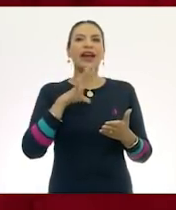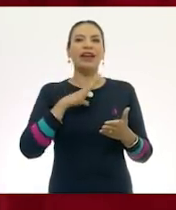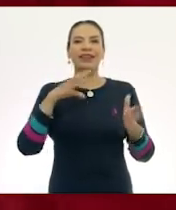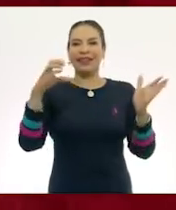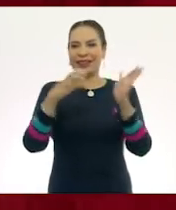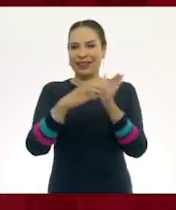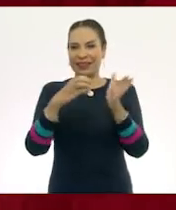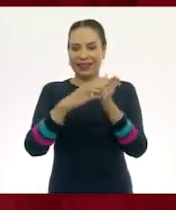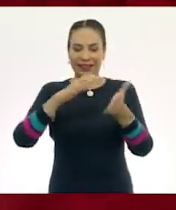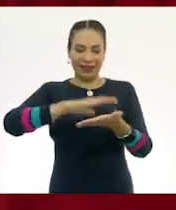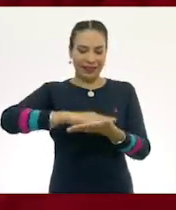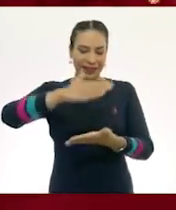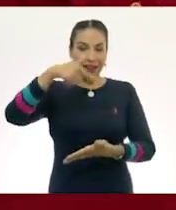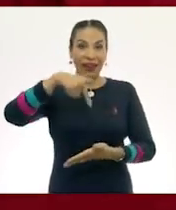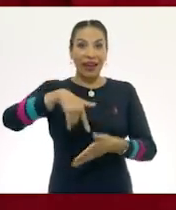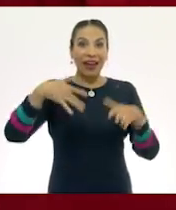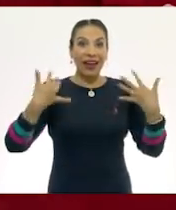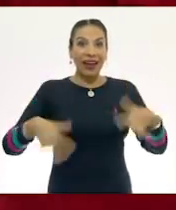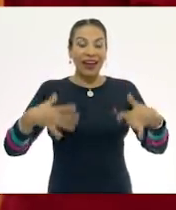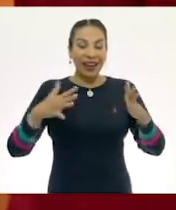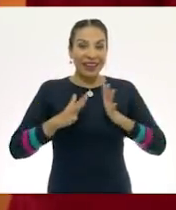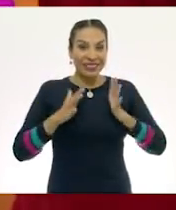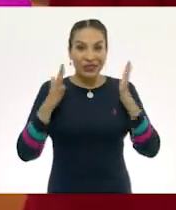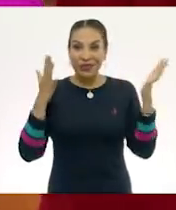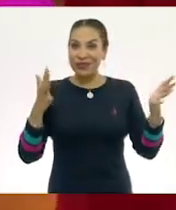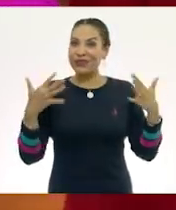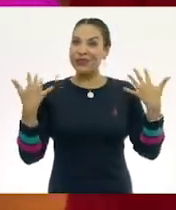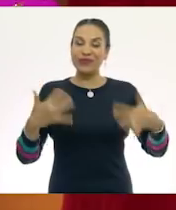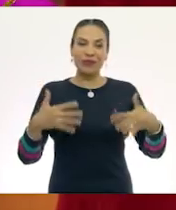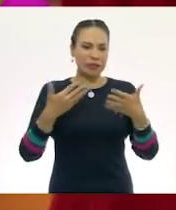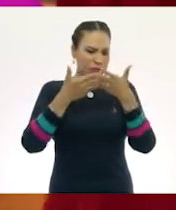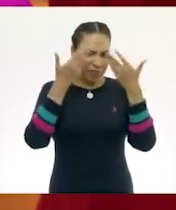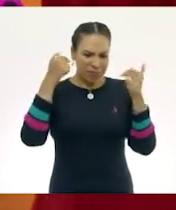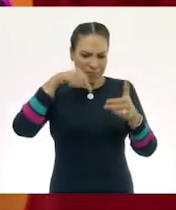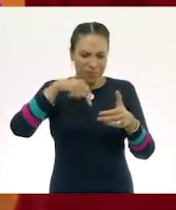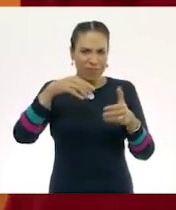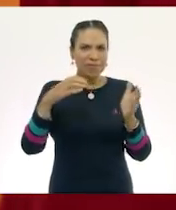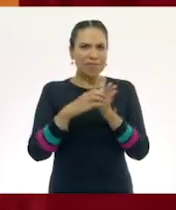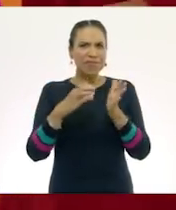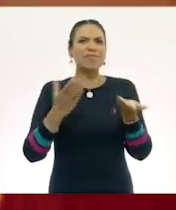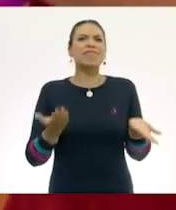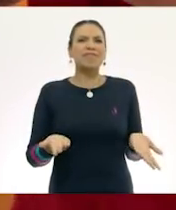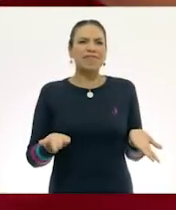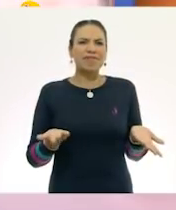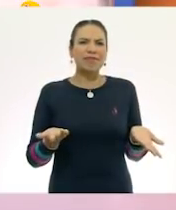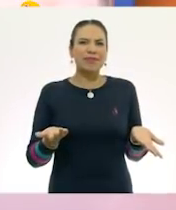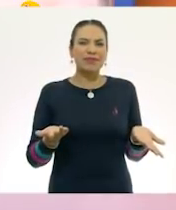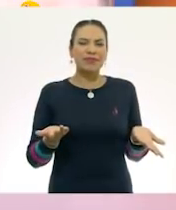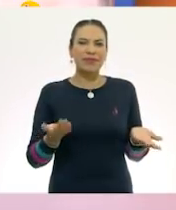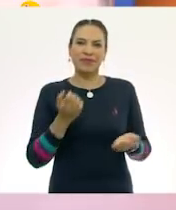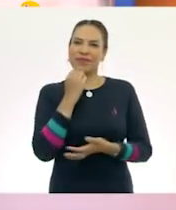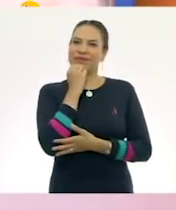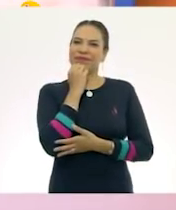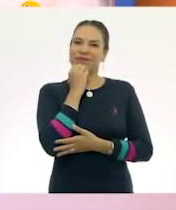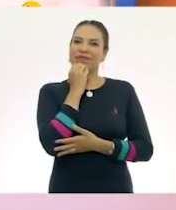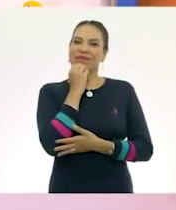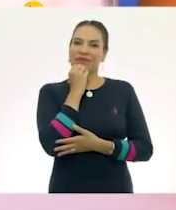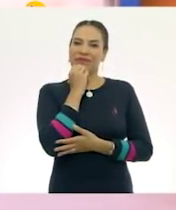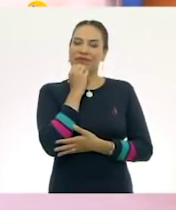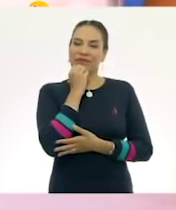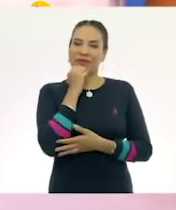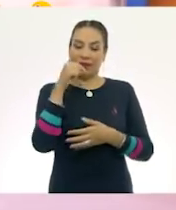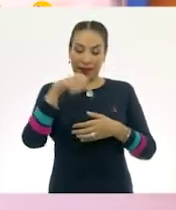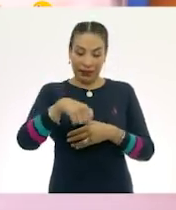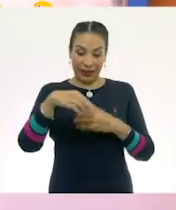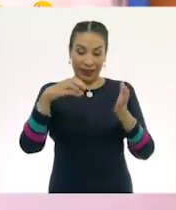caja sorpresa. Ay, no sabemos qué contendrá esta caja, ¿verdad? Bueno, pues esta